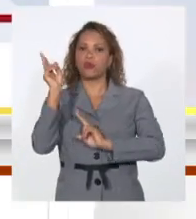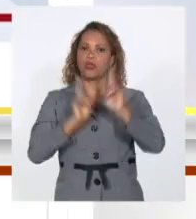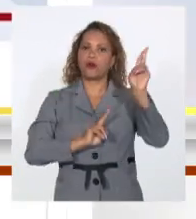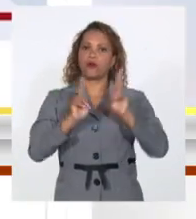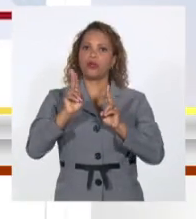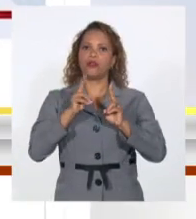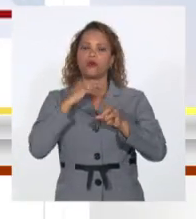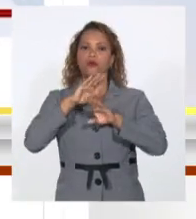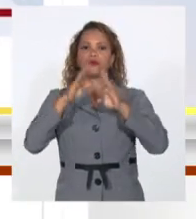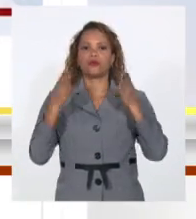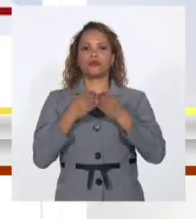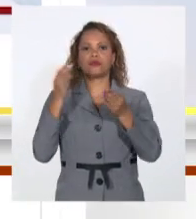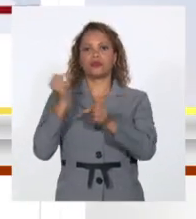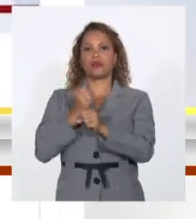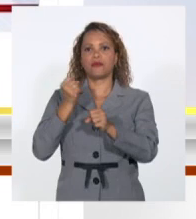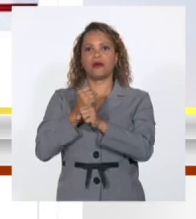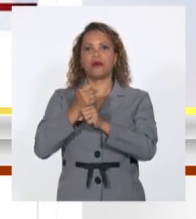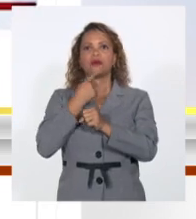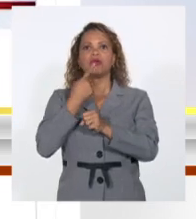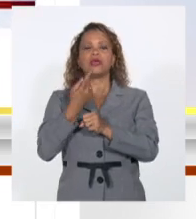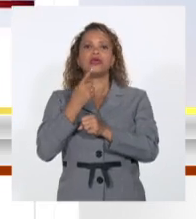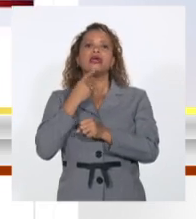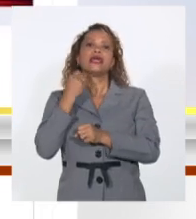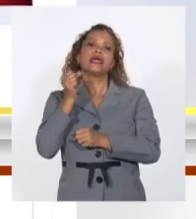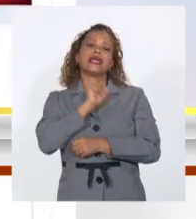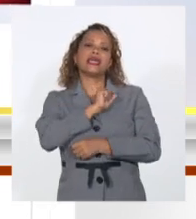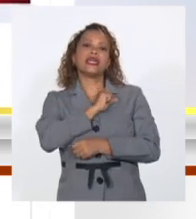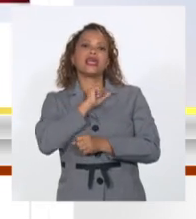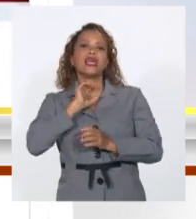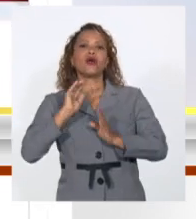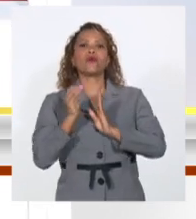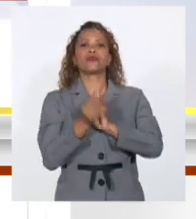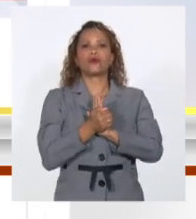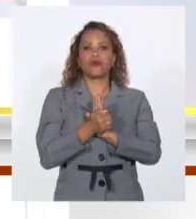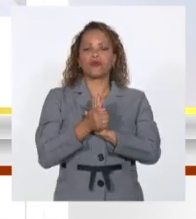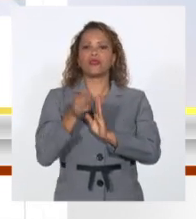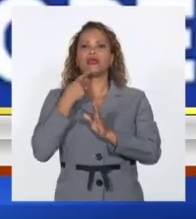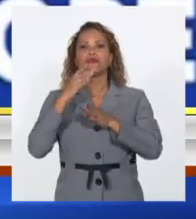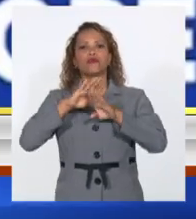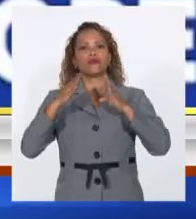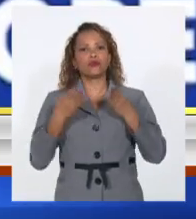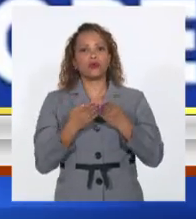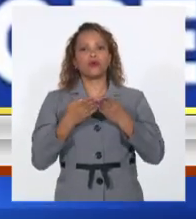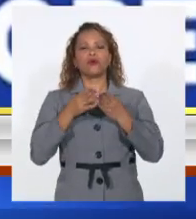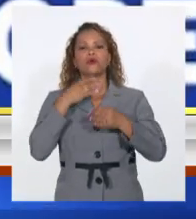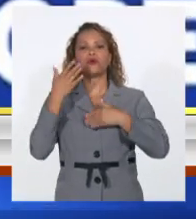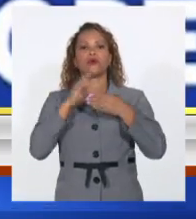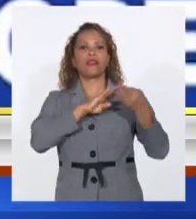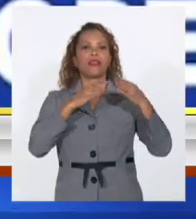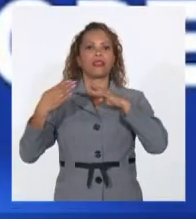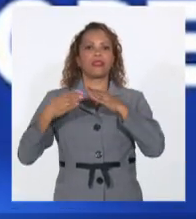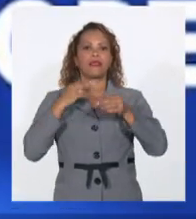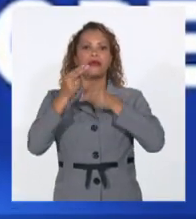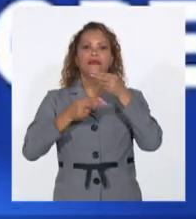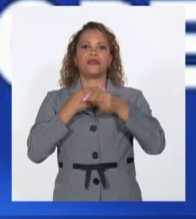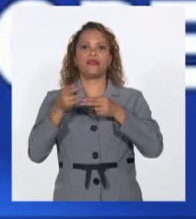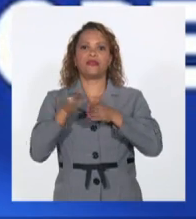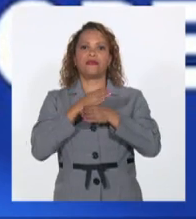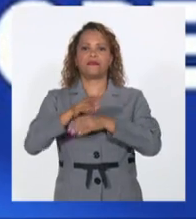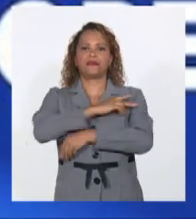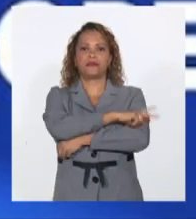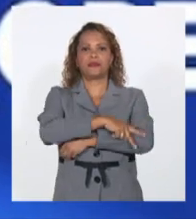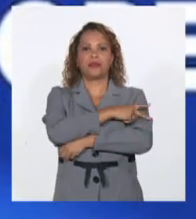pretende ocultar a la prensa y a la opinión pública el contenido de los debates que se organizan de forma unilateral en foros